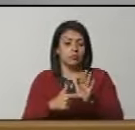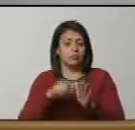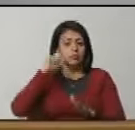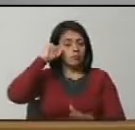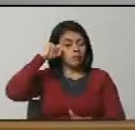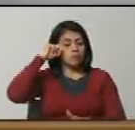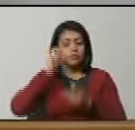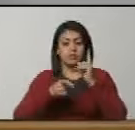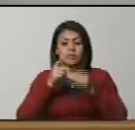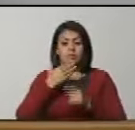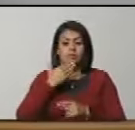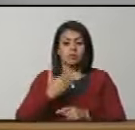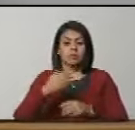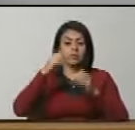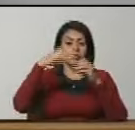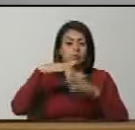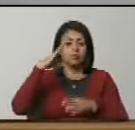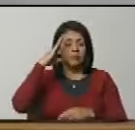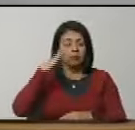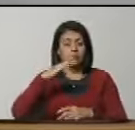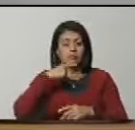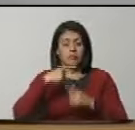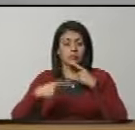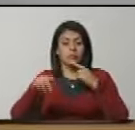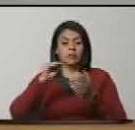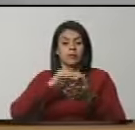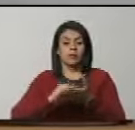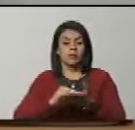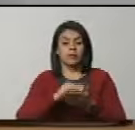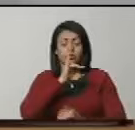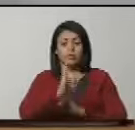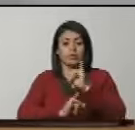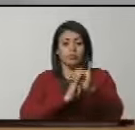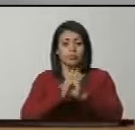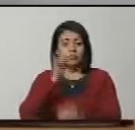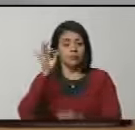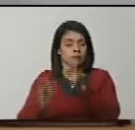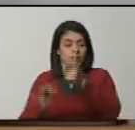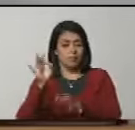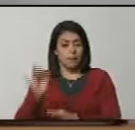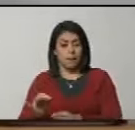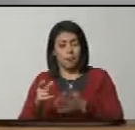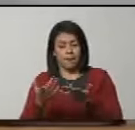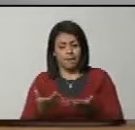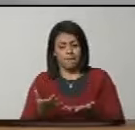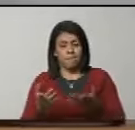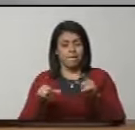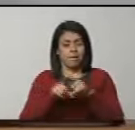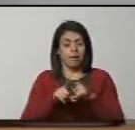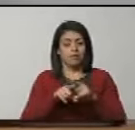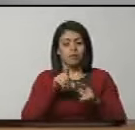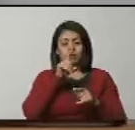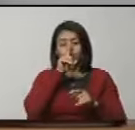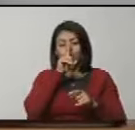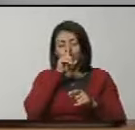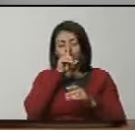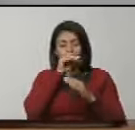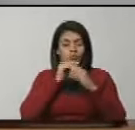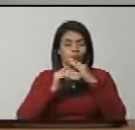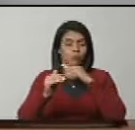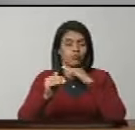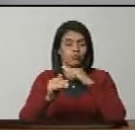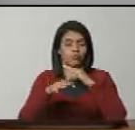Recuerdan que alguien pidió que se suspendiera el consultivo. Y que fuéramos a la Corte Internacional de Justicia, como unos corderitos, como unos conejos.